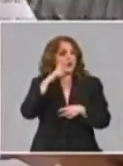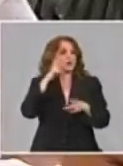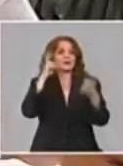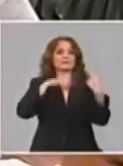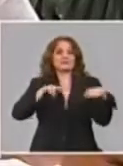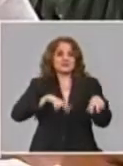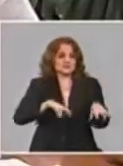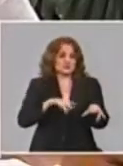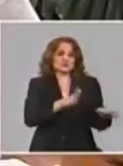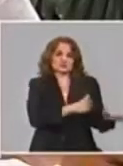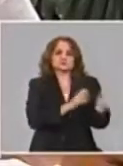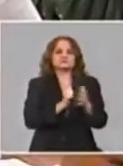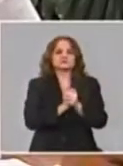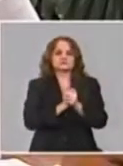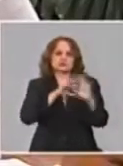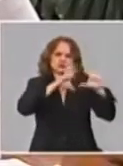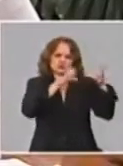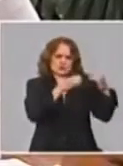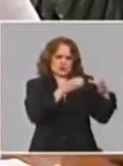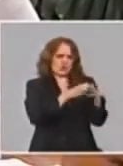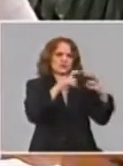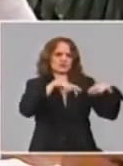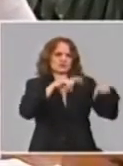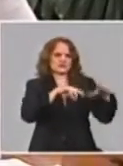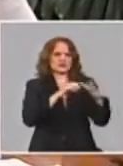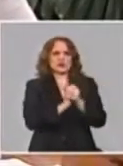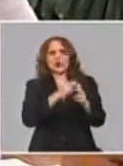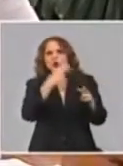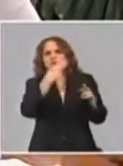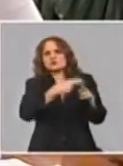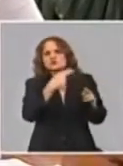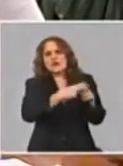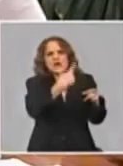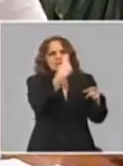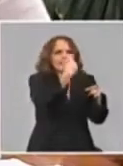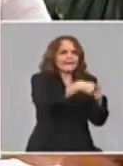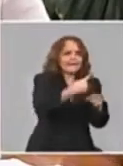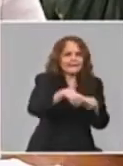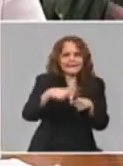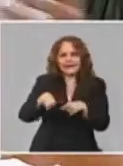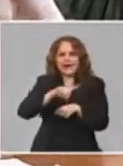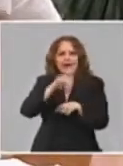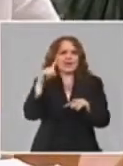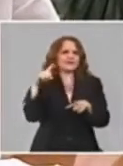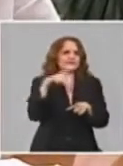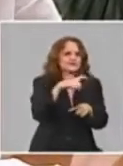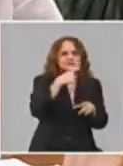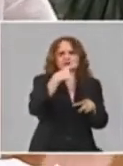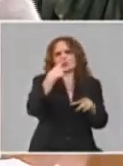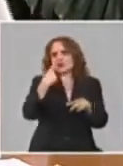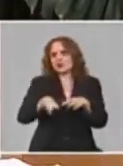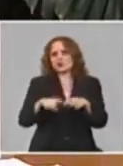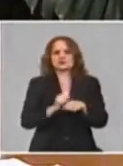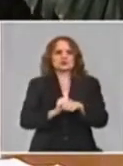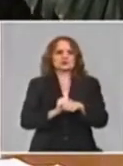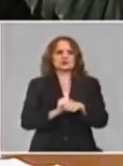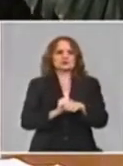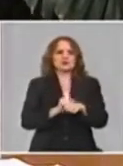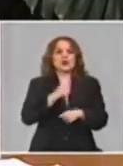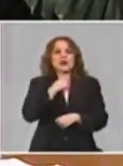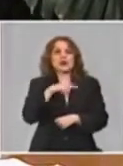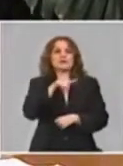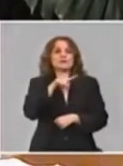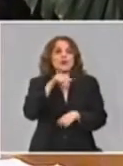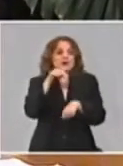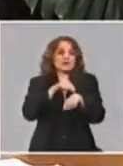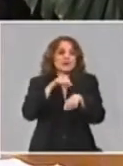excreción del virus las titulaciones de los anticuerpos el tema de que hasta cuando una persona puede